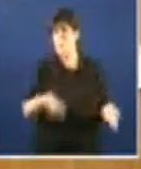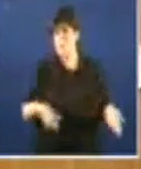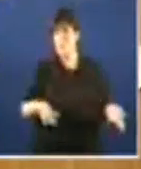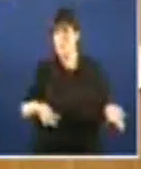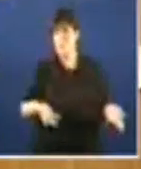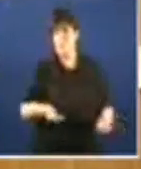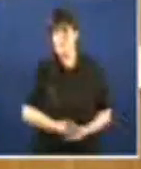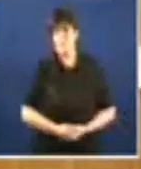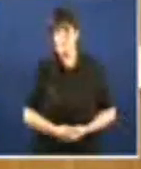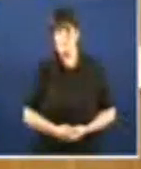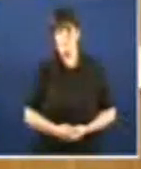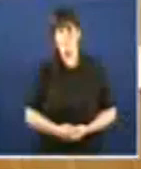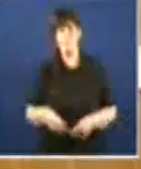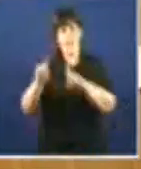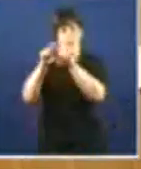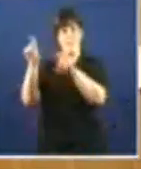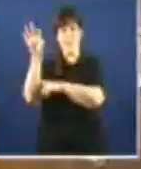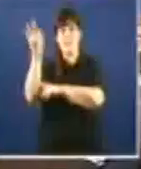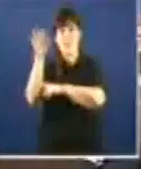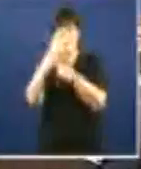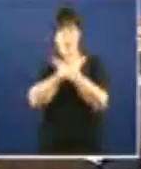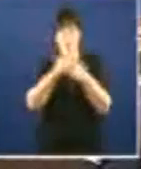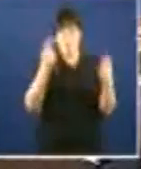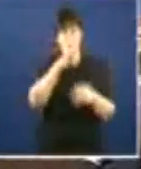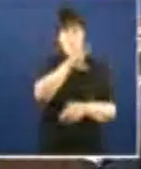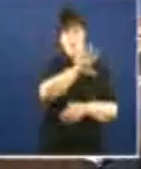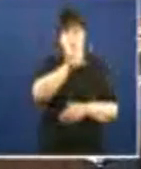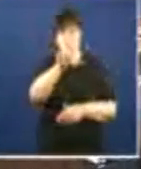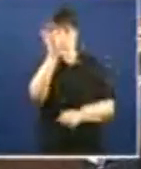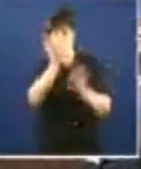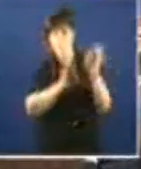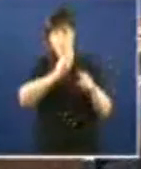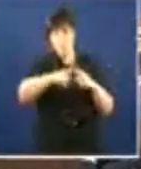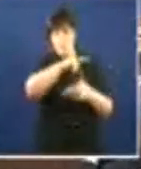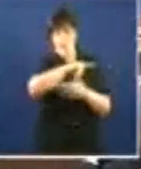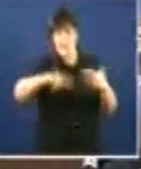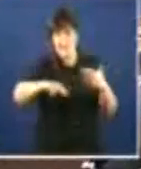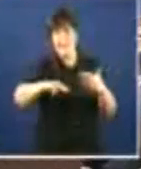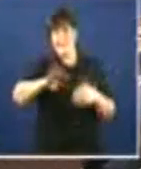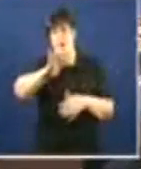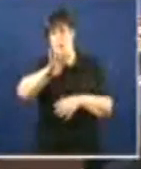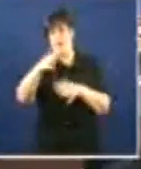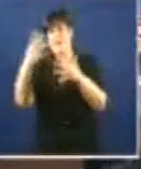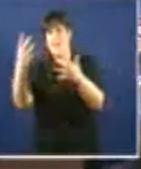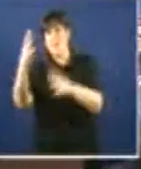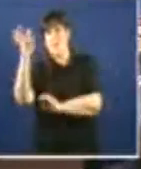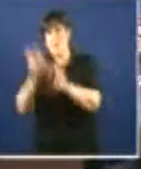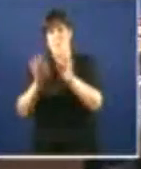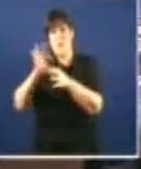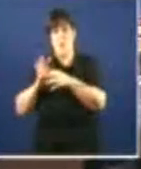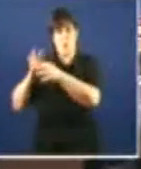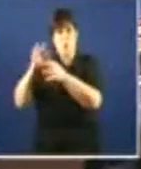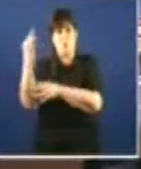Sogama é unha sociedade pública con 51% de participación da Xunta de Galicia e un 49% de unión fenosa.